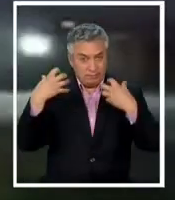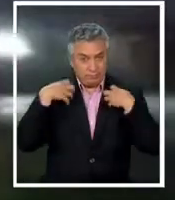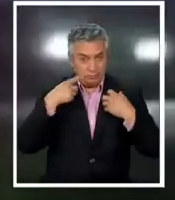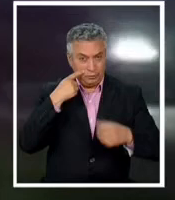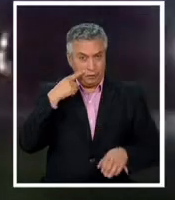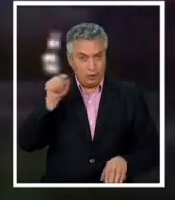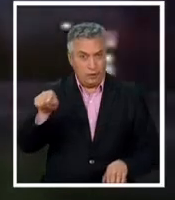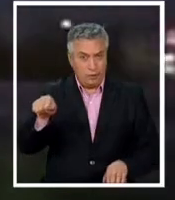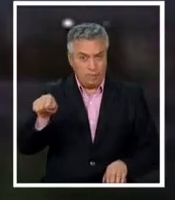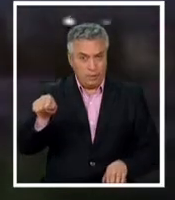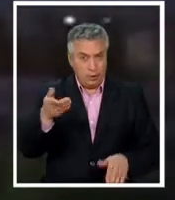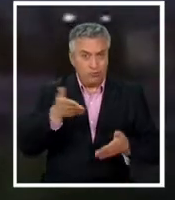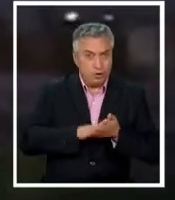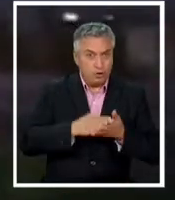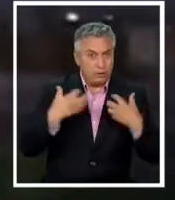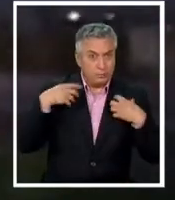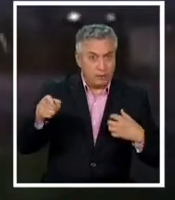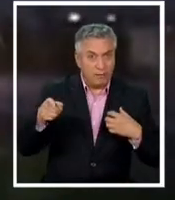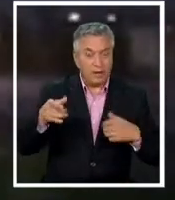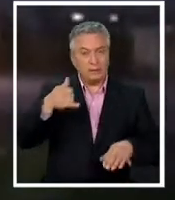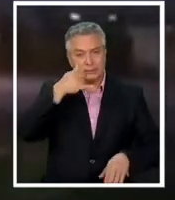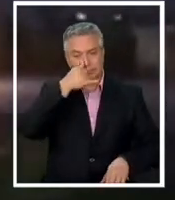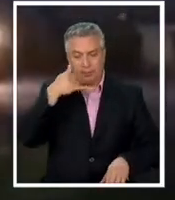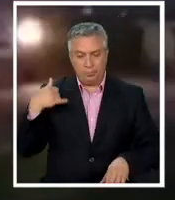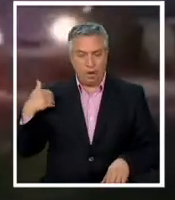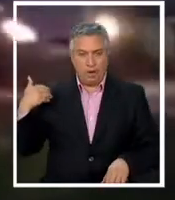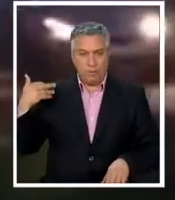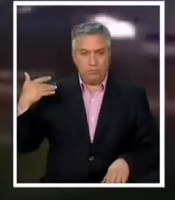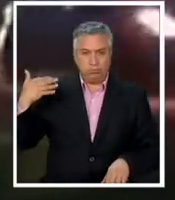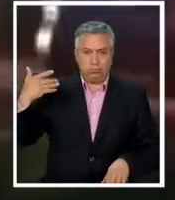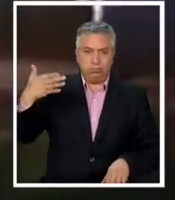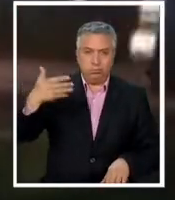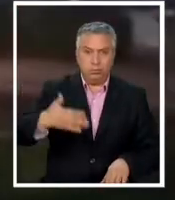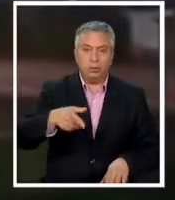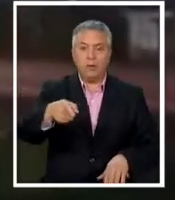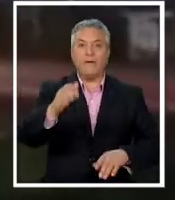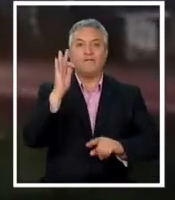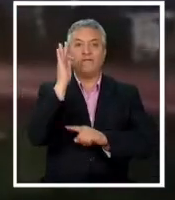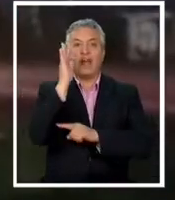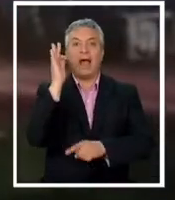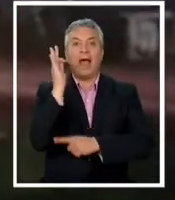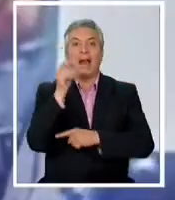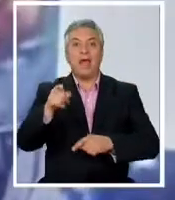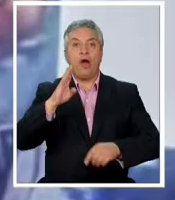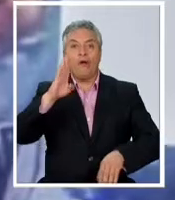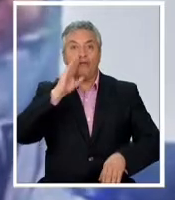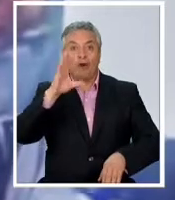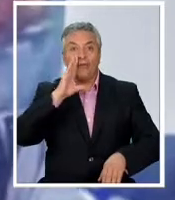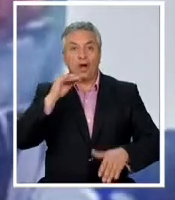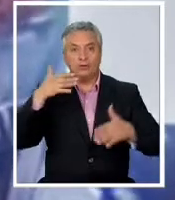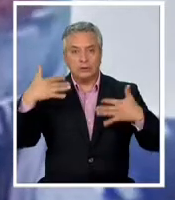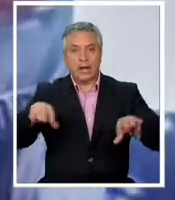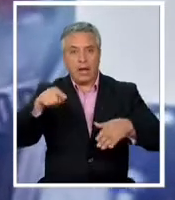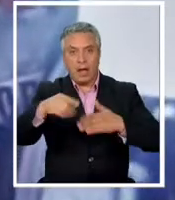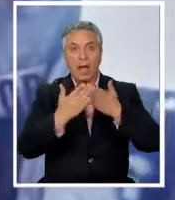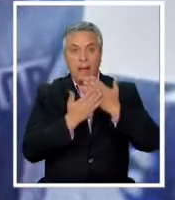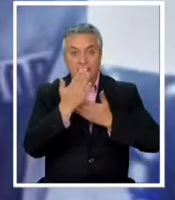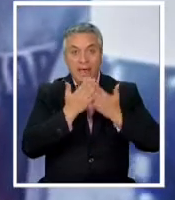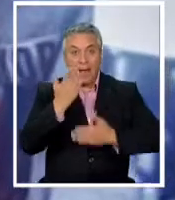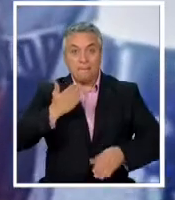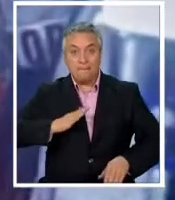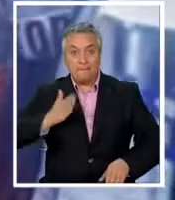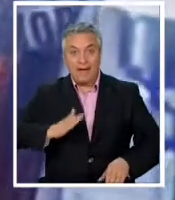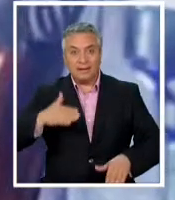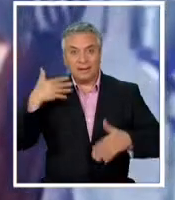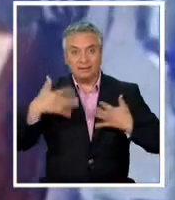Jordan Yempi? Transcurría todo este tiempo hasta que la Fiscalía Regional del Bío Bío despejara las dudas la mañana de este martes.